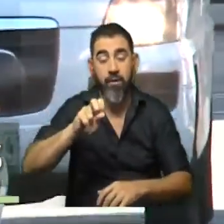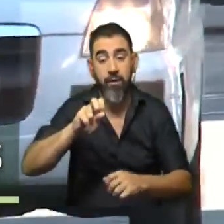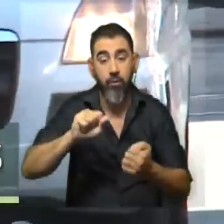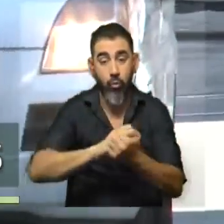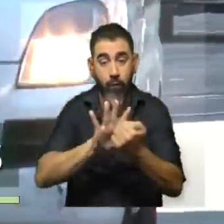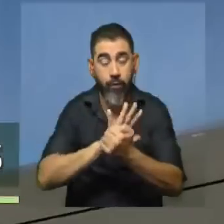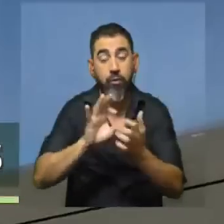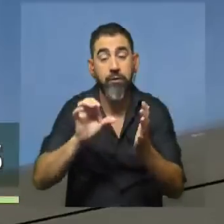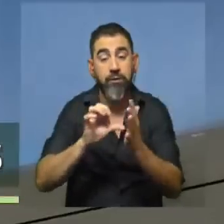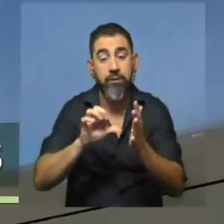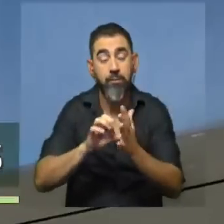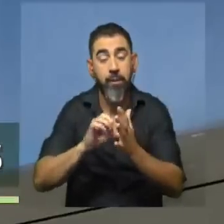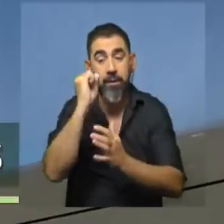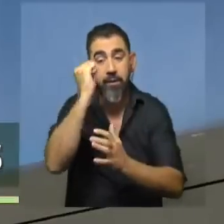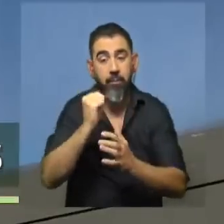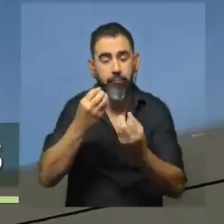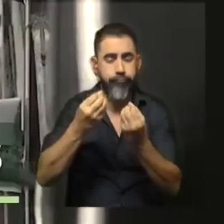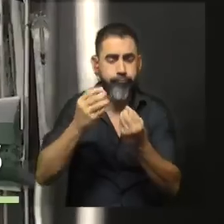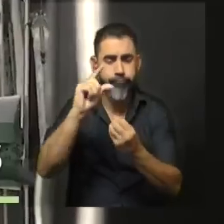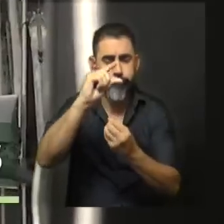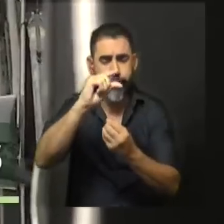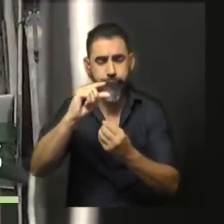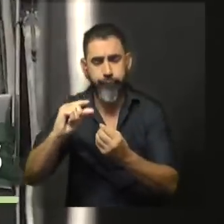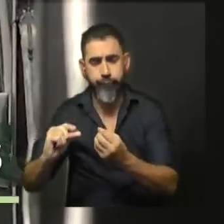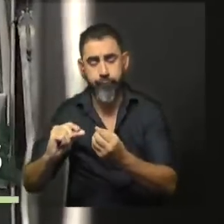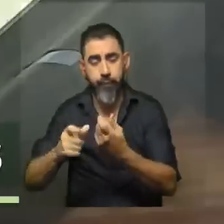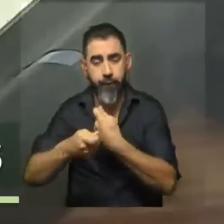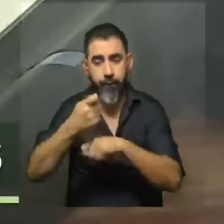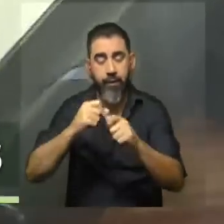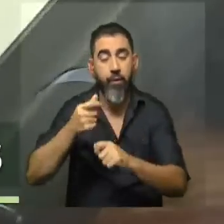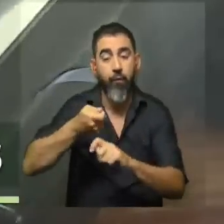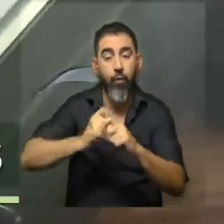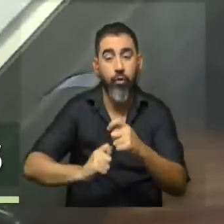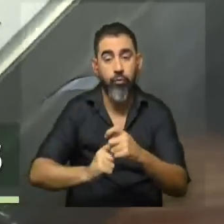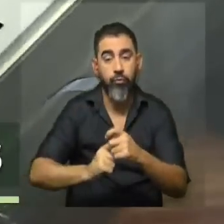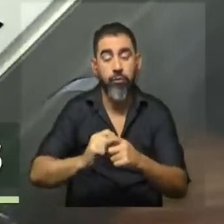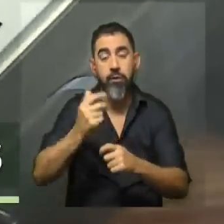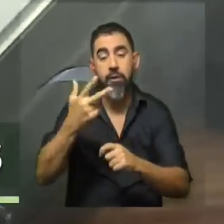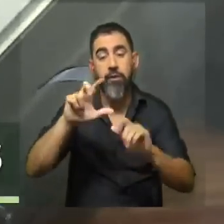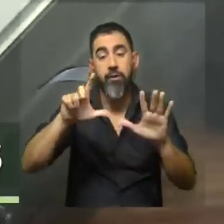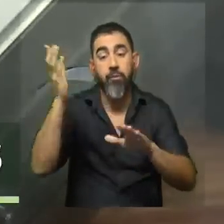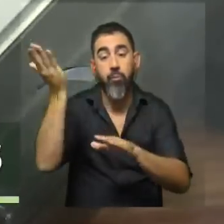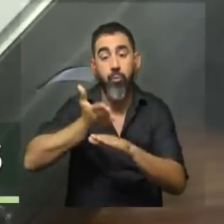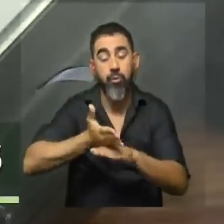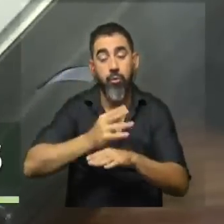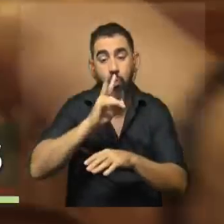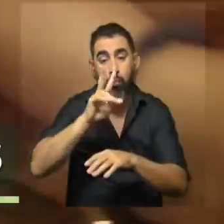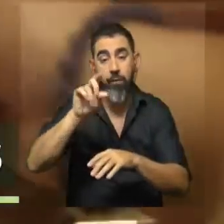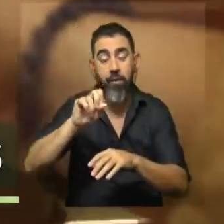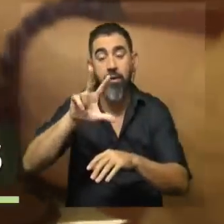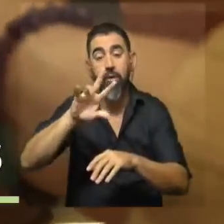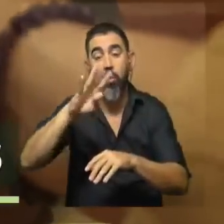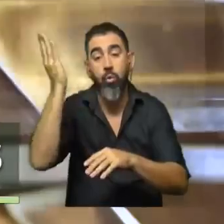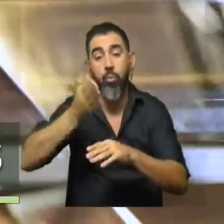sistema de transporte sufrió una pérdida constante de ingresos por la baja en la venta de boletos. 37% en 2020, 34